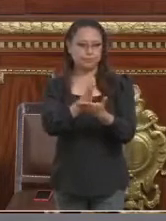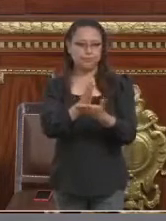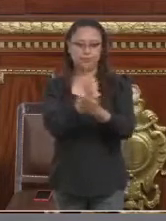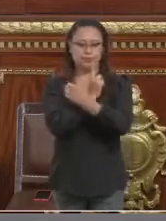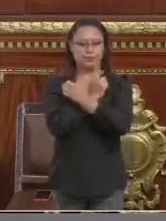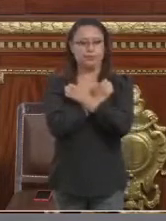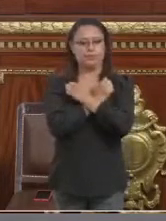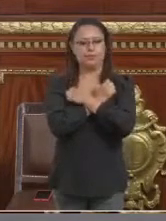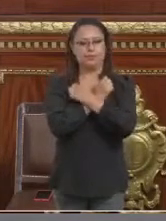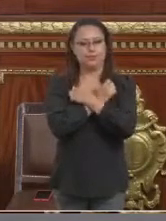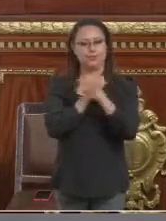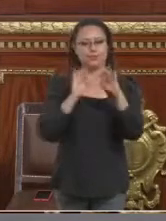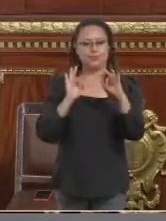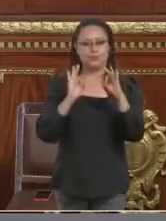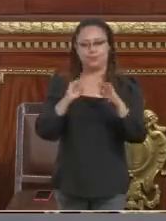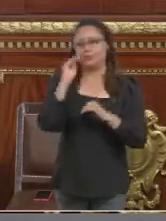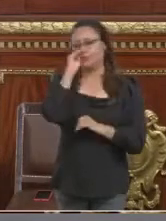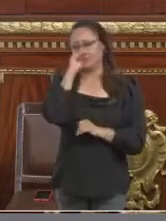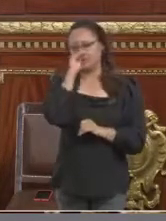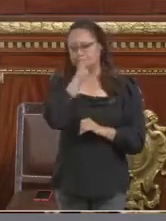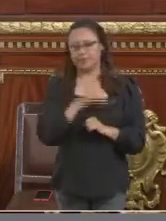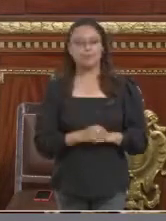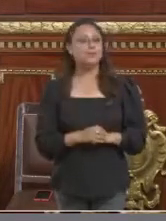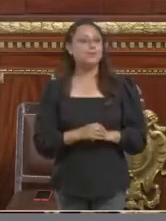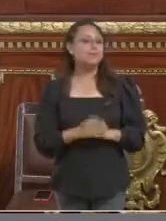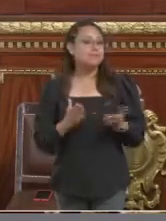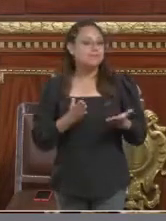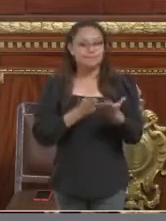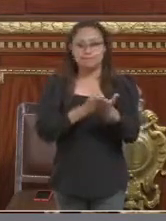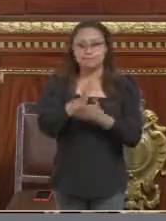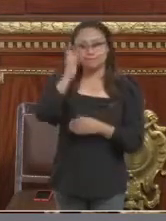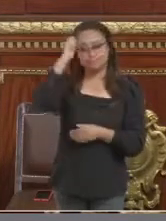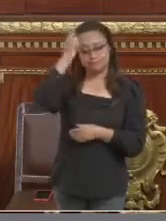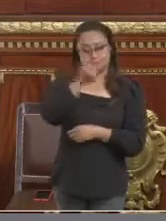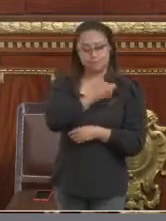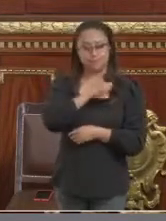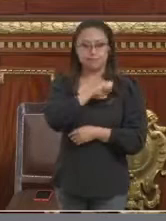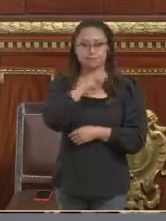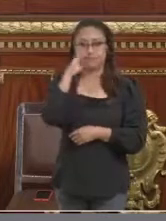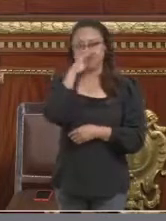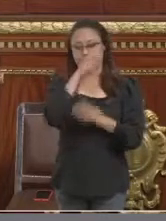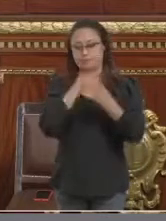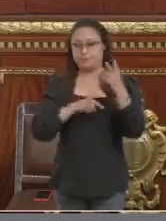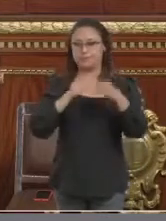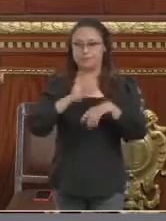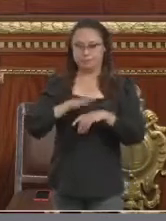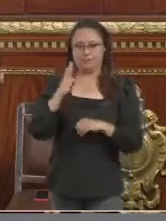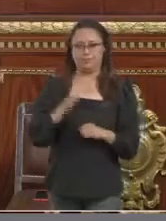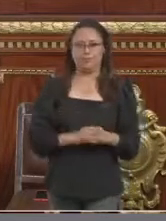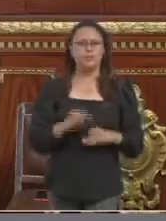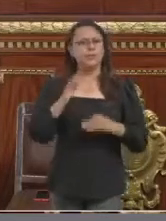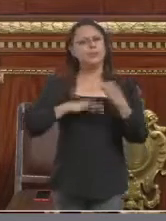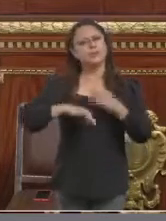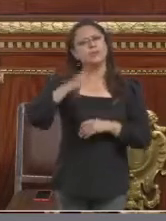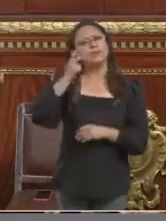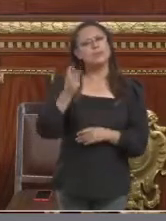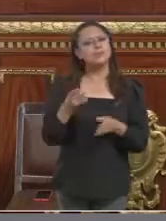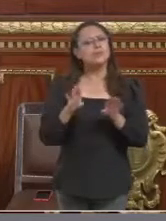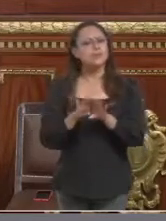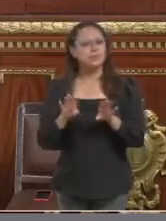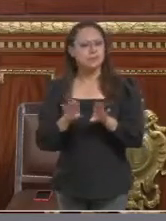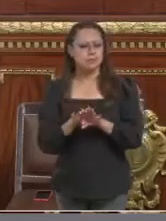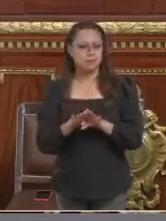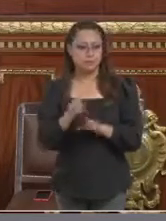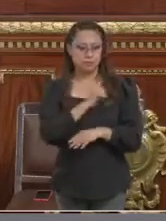gratis, el acceso a servicios de salud gratis, etcétera, etcétera. Como si todas esas cosas se tuvieran que